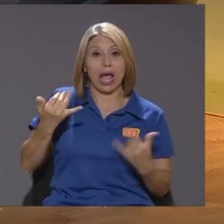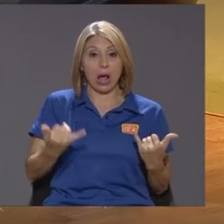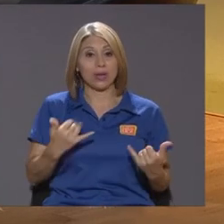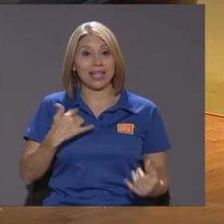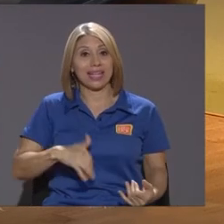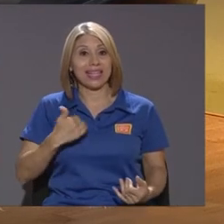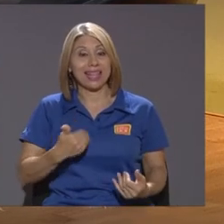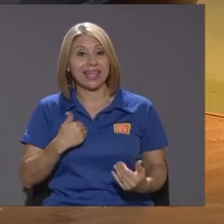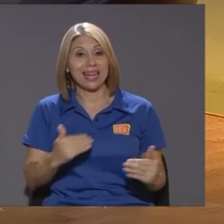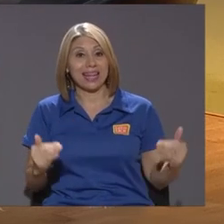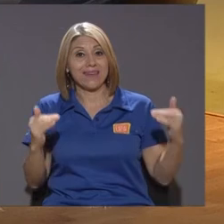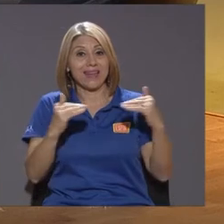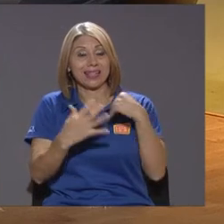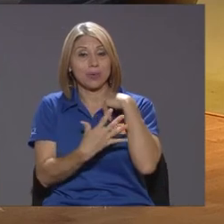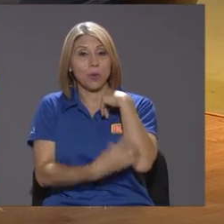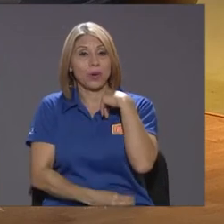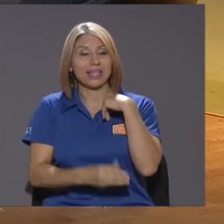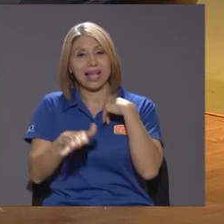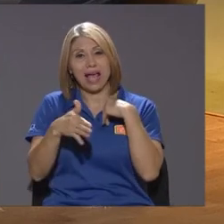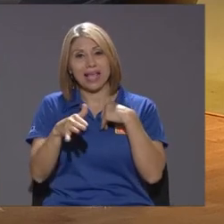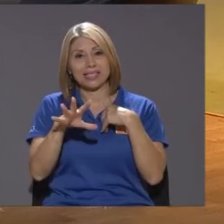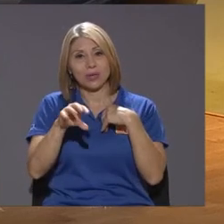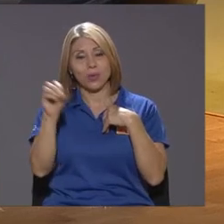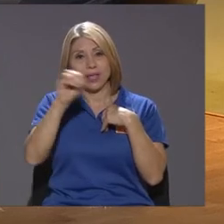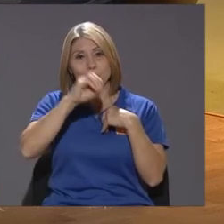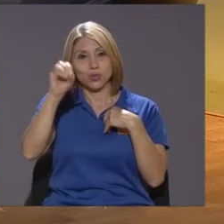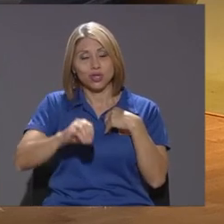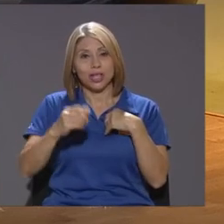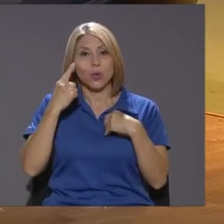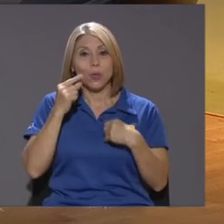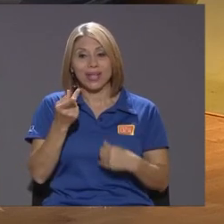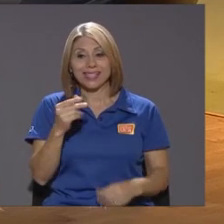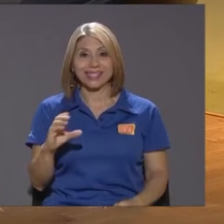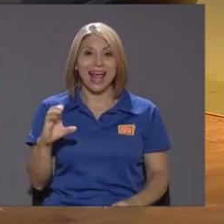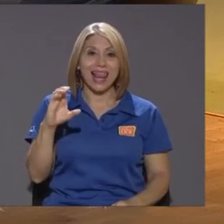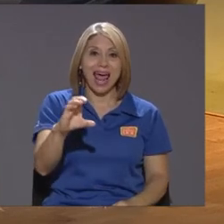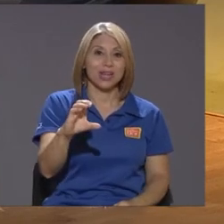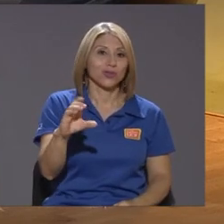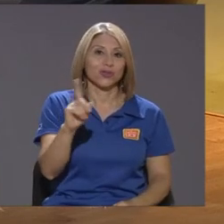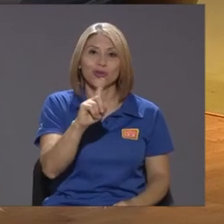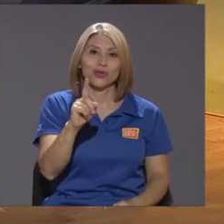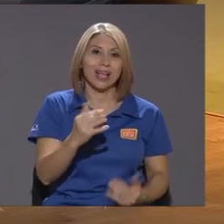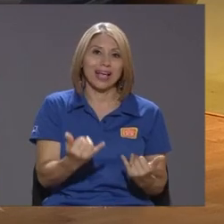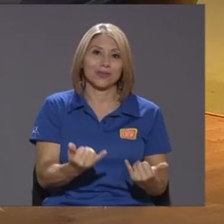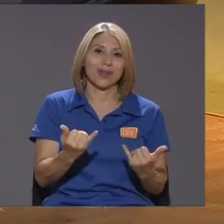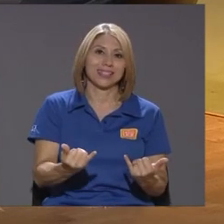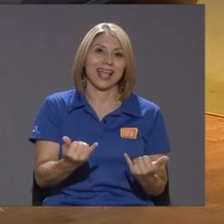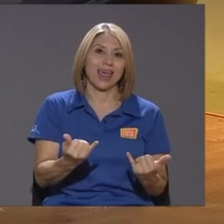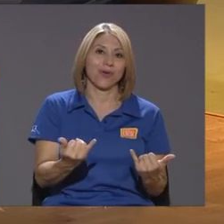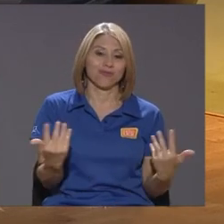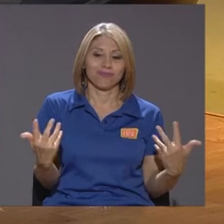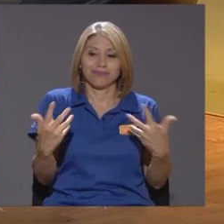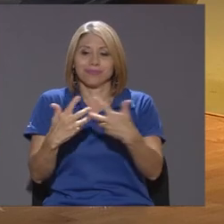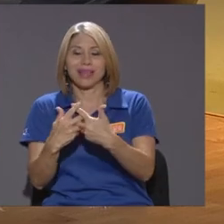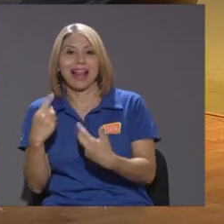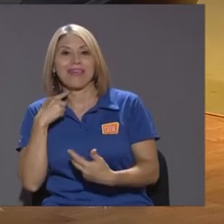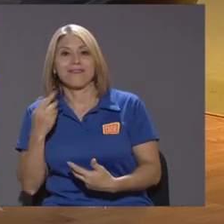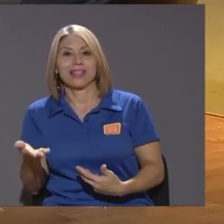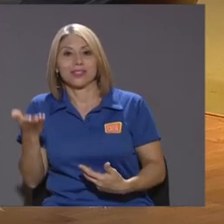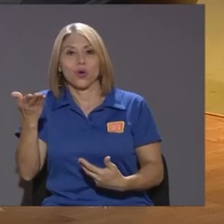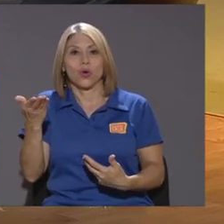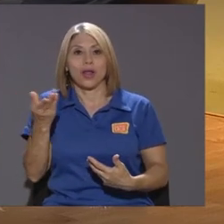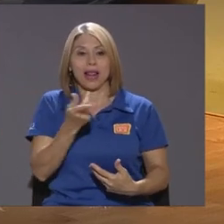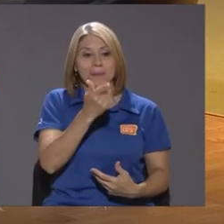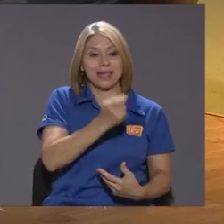cercanos al 50% porque los salarios no se han actualizado a la inflación las pensiones no se han actualizado a la inflación y